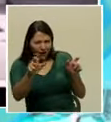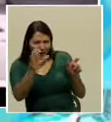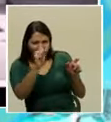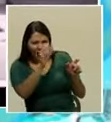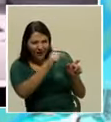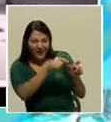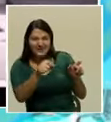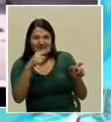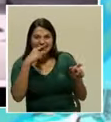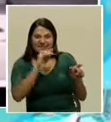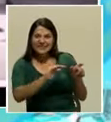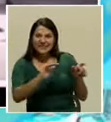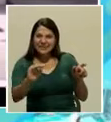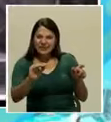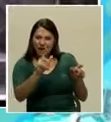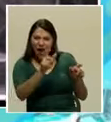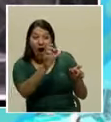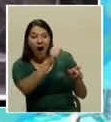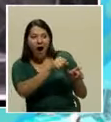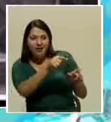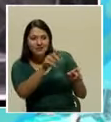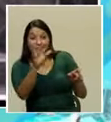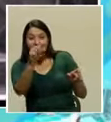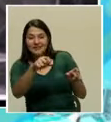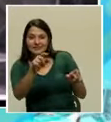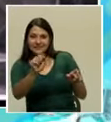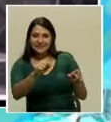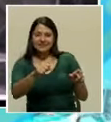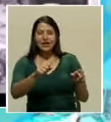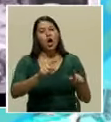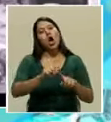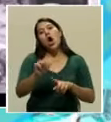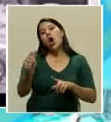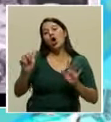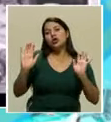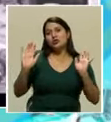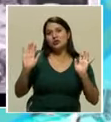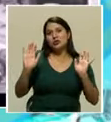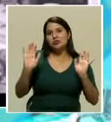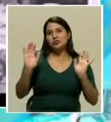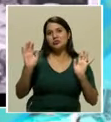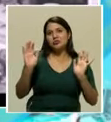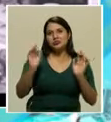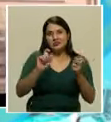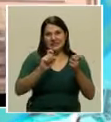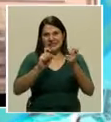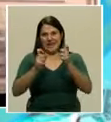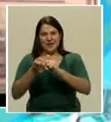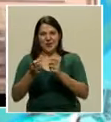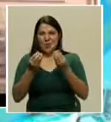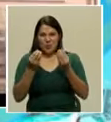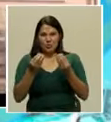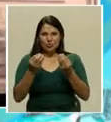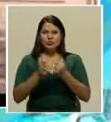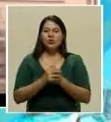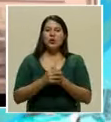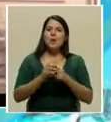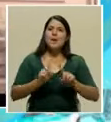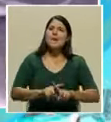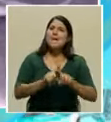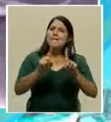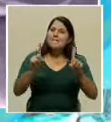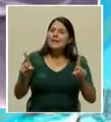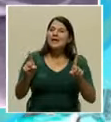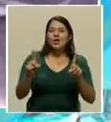niños, de estos muchachos. Otros, uno se han transformado muchísimo en su fisonomía. Pero la influencia del